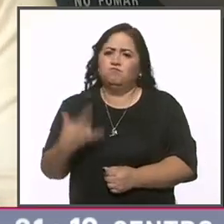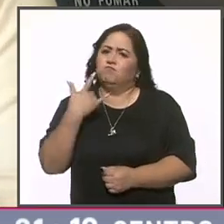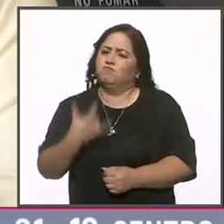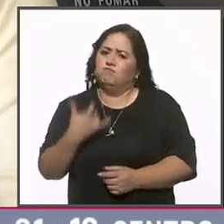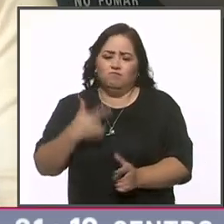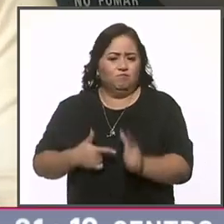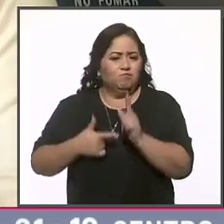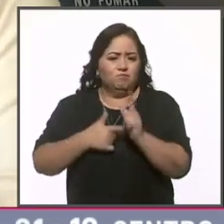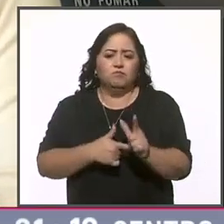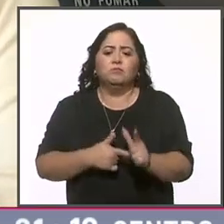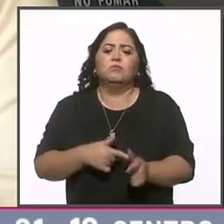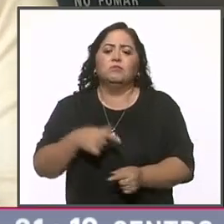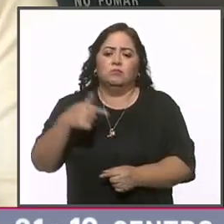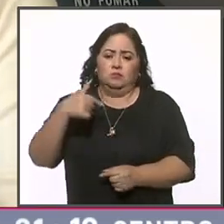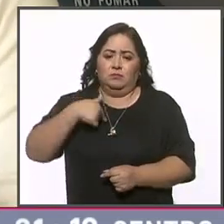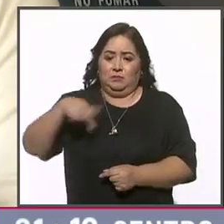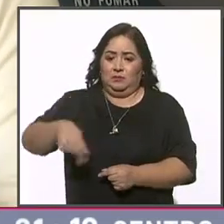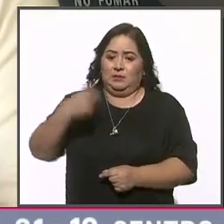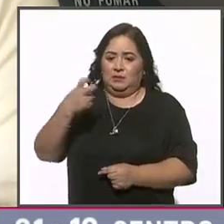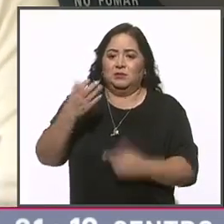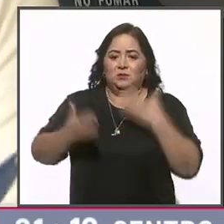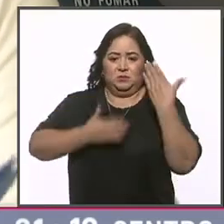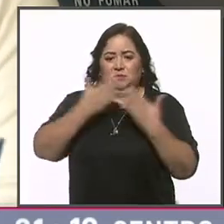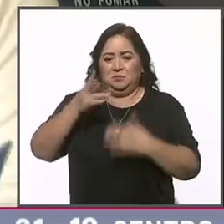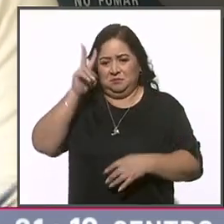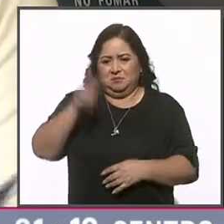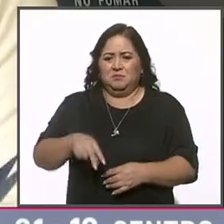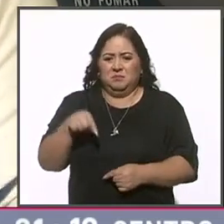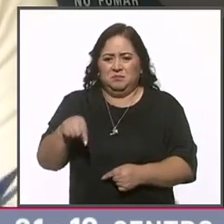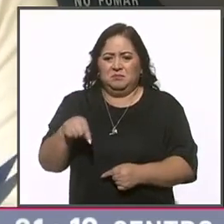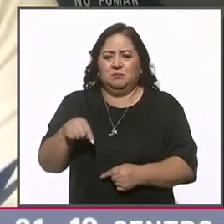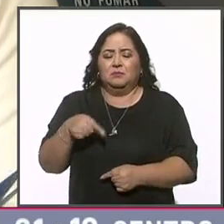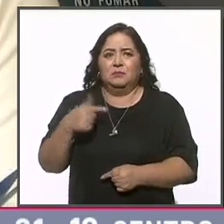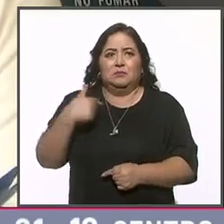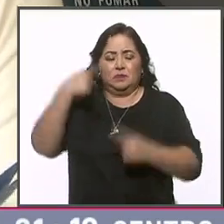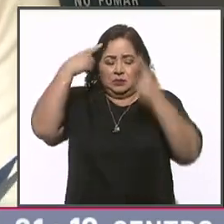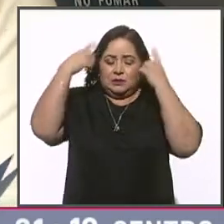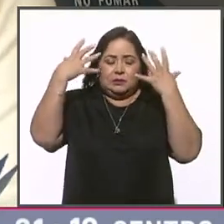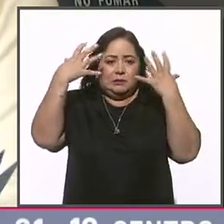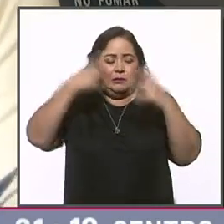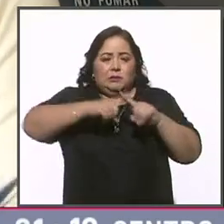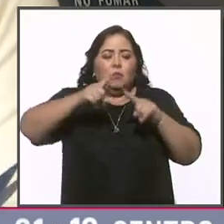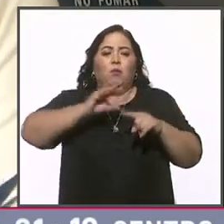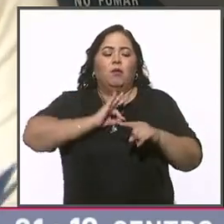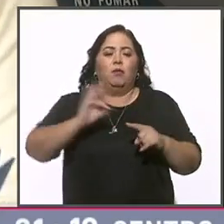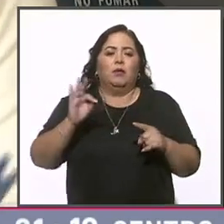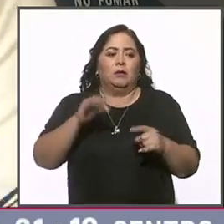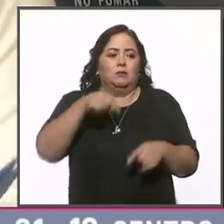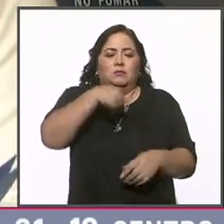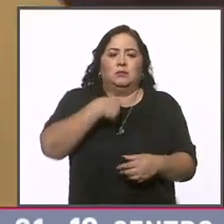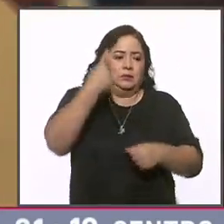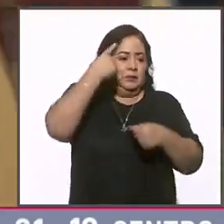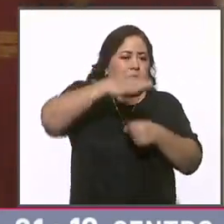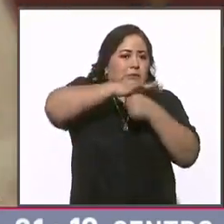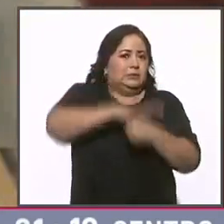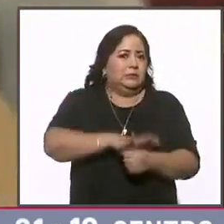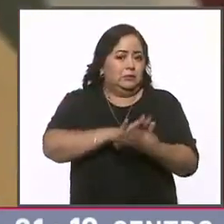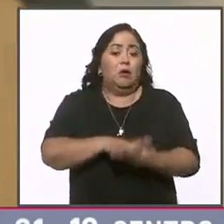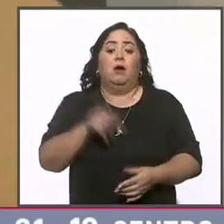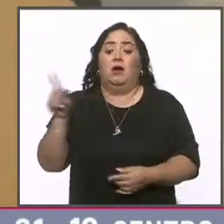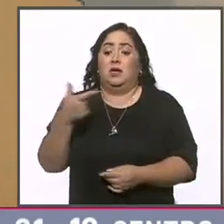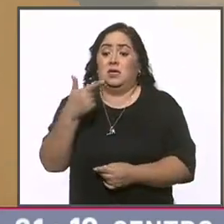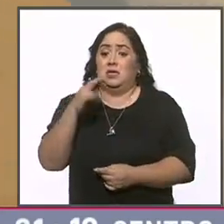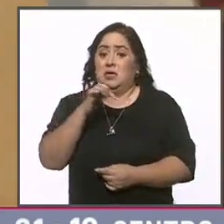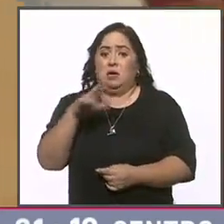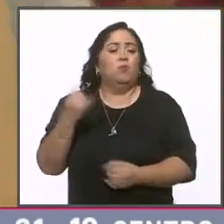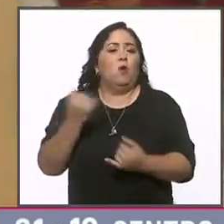y esto de estudiar, pues para mí se me hace algo que me libera de todo el estrés que existe aquí. Guillermo también